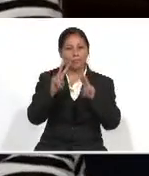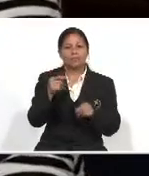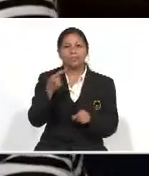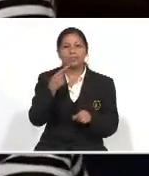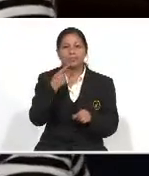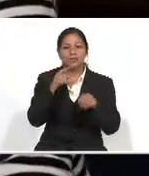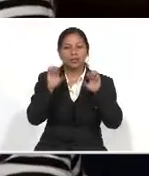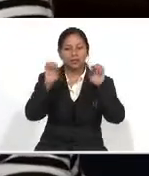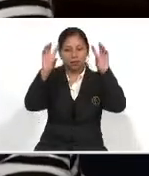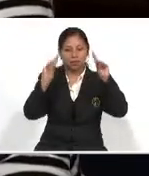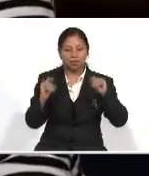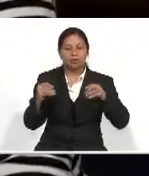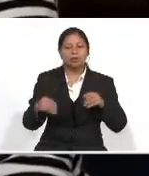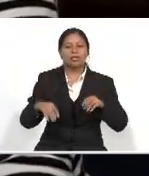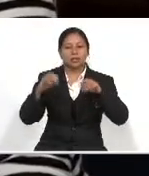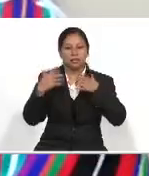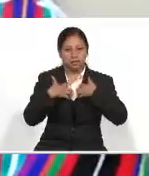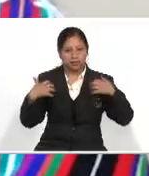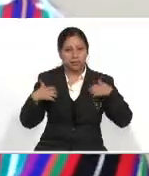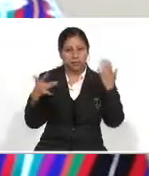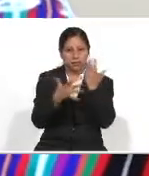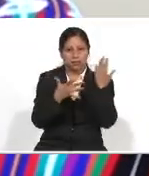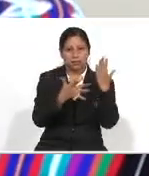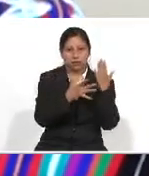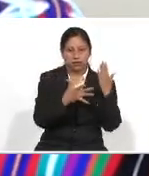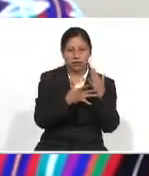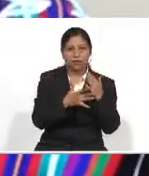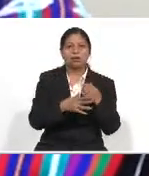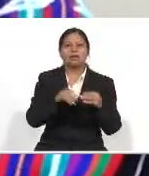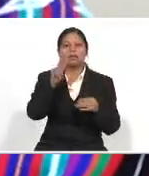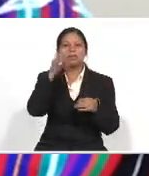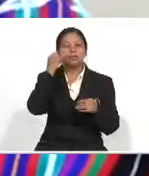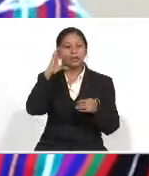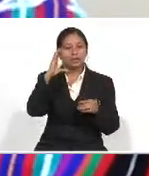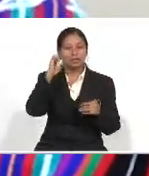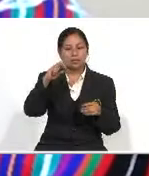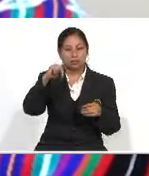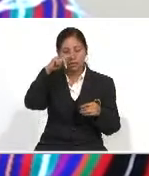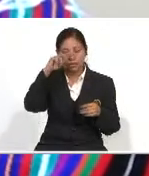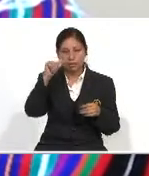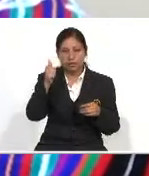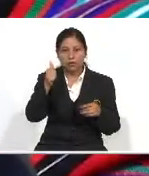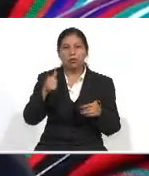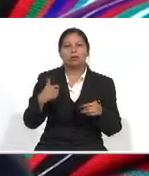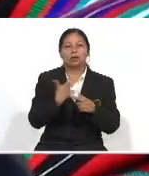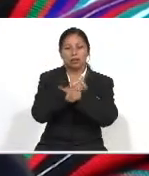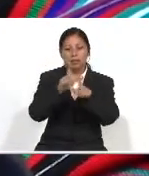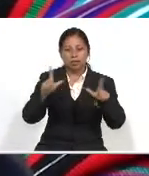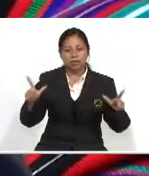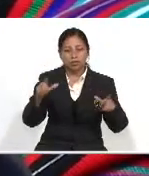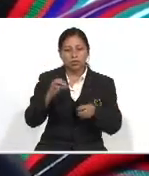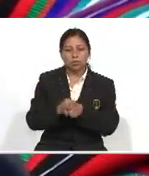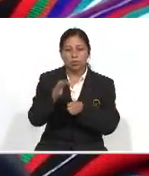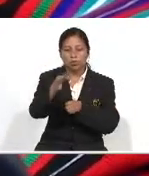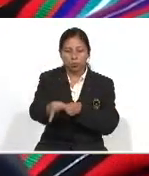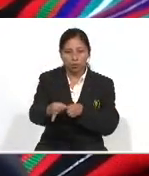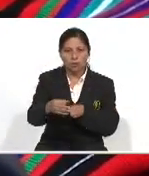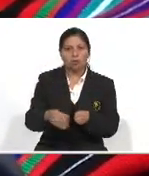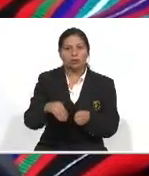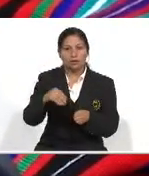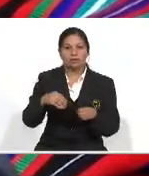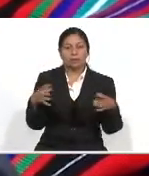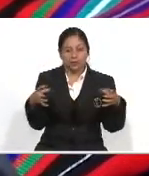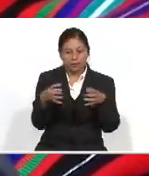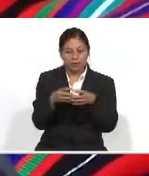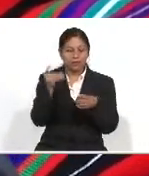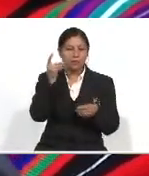la Comisión De Educación Ciencia y Tecnología Y la diputada Vicenta Jerónimo Jiménez Del Partido Movimiento Para la Liberación De los Pueblos MLP Y presidente De la